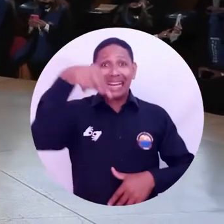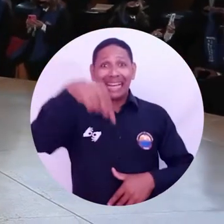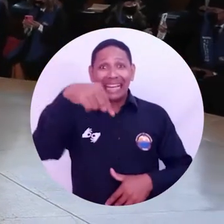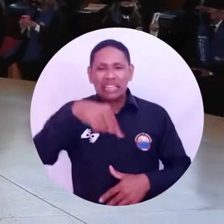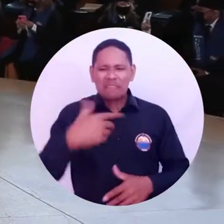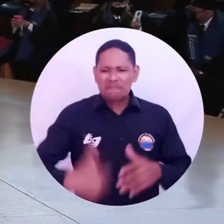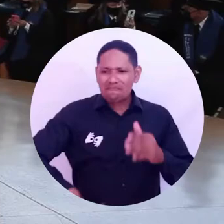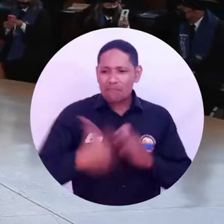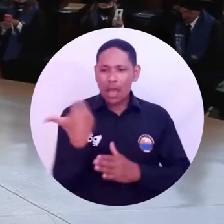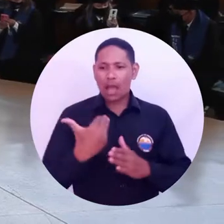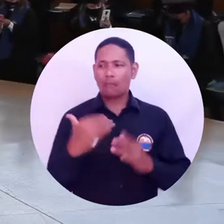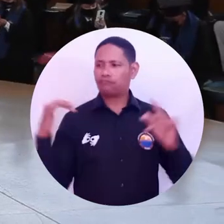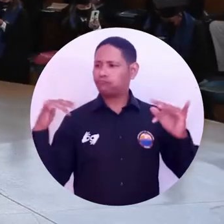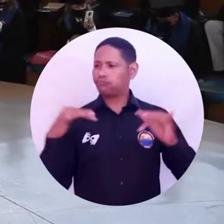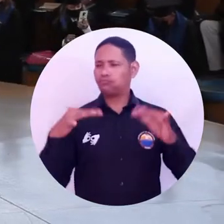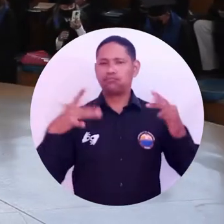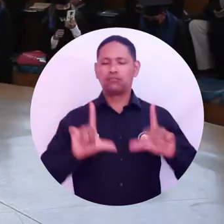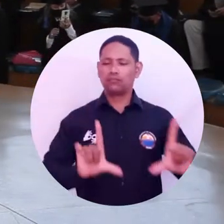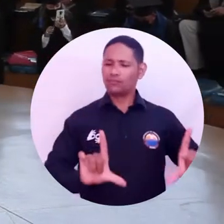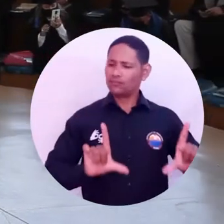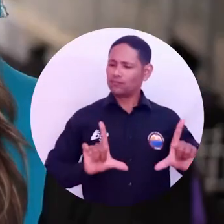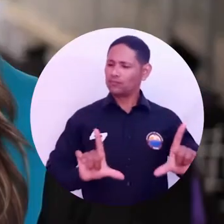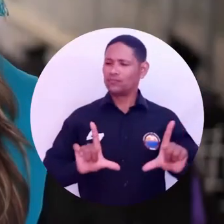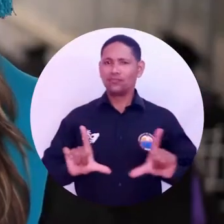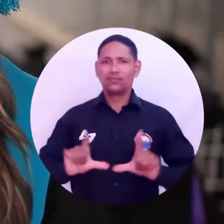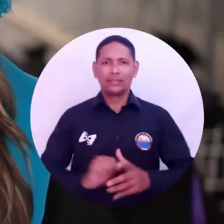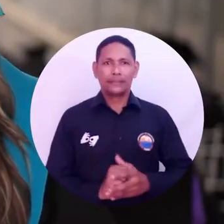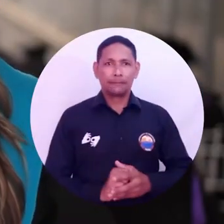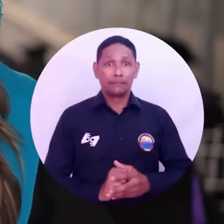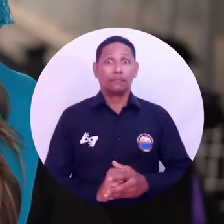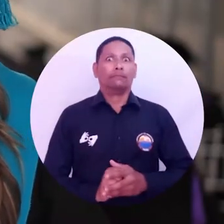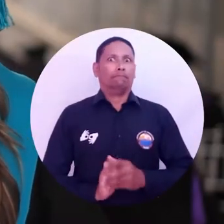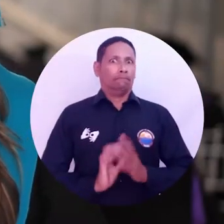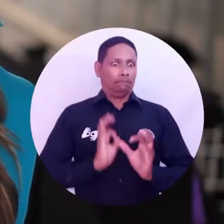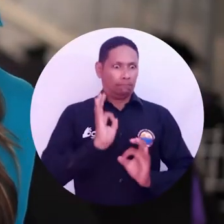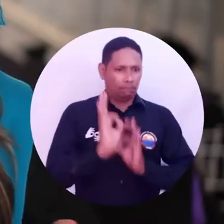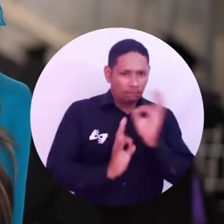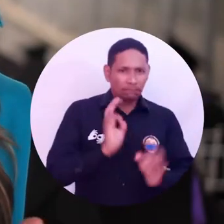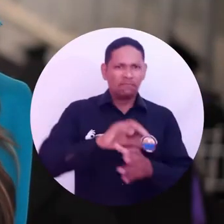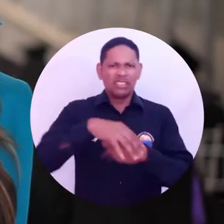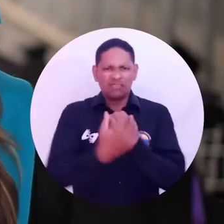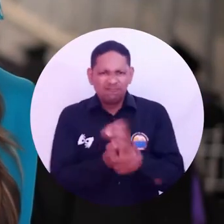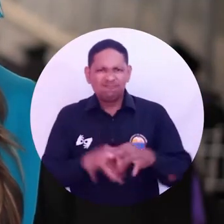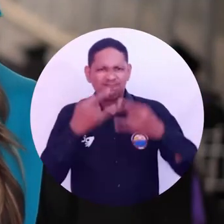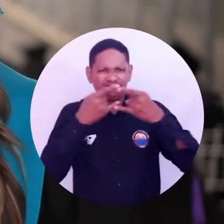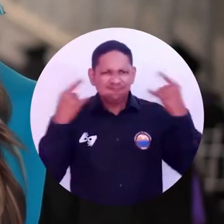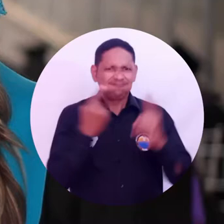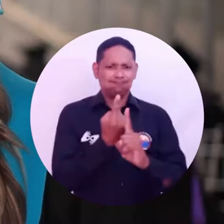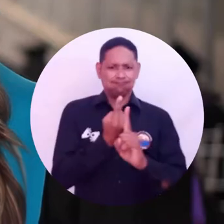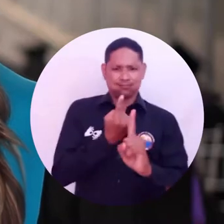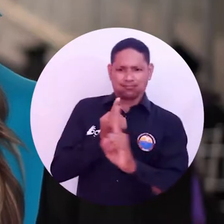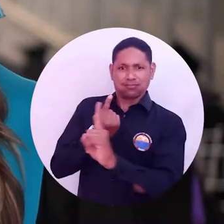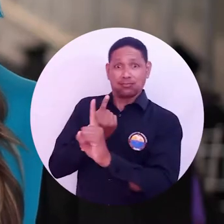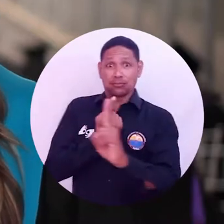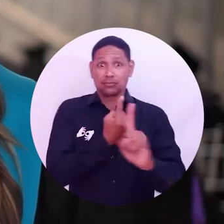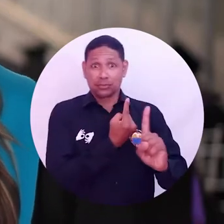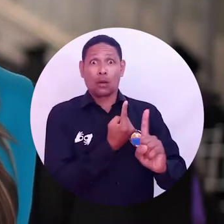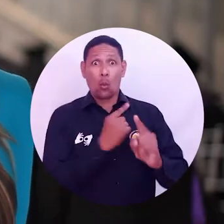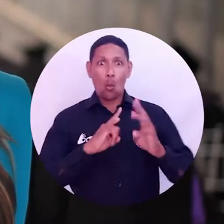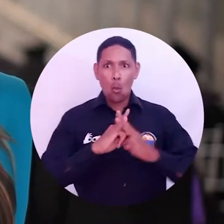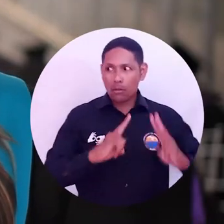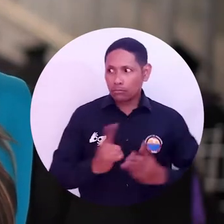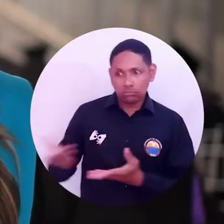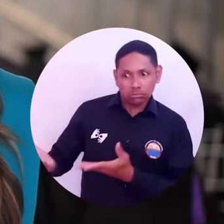con el retorno de las ceremonias masivas de graduación. En medio de estrictas medidas de bioseguridad, esta Casa de Estudios Superiores